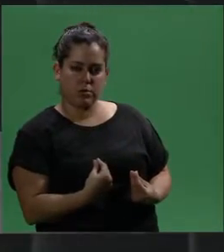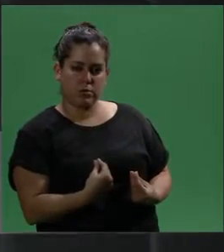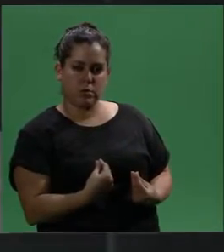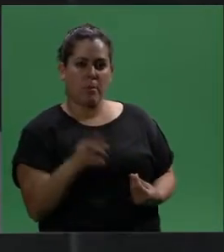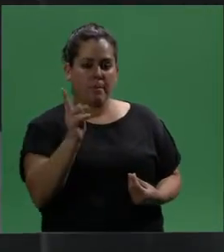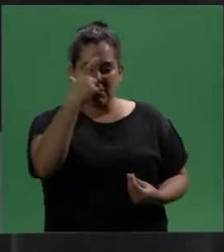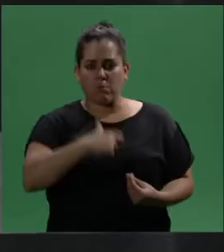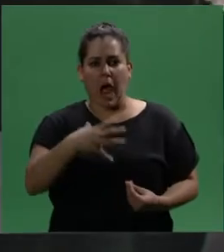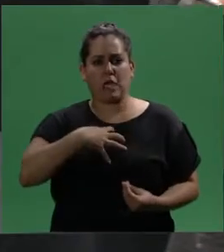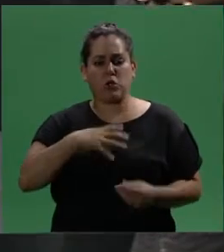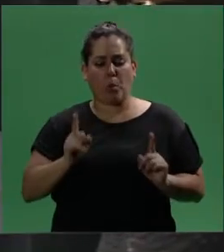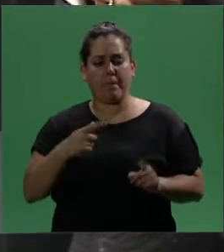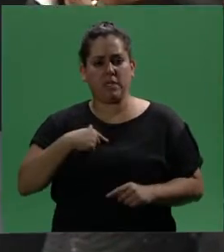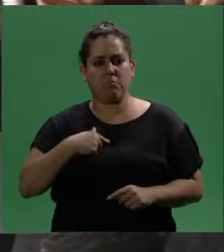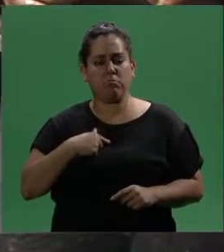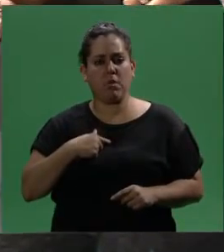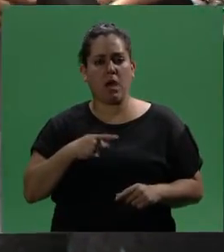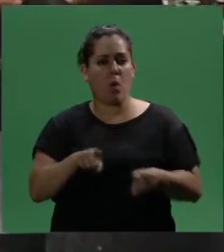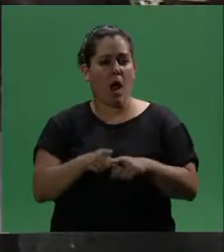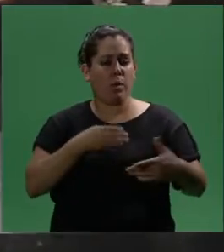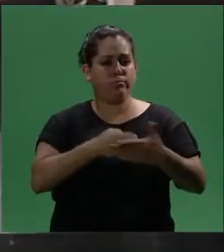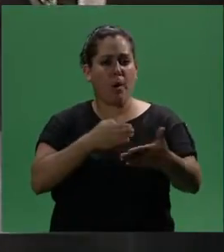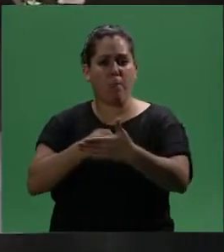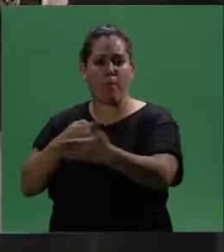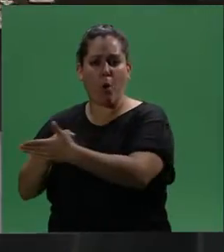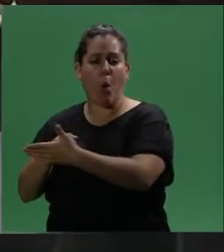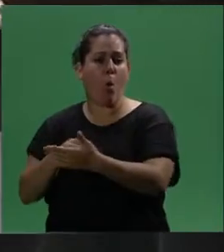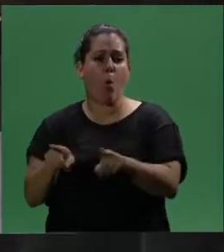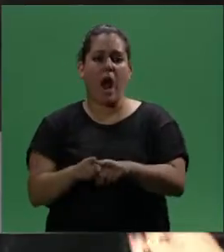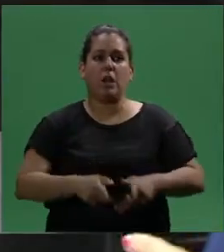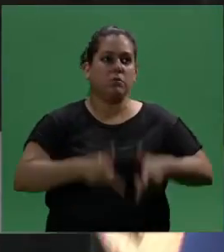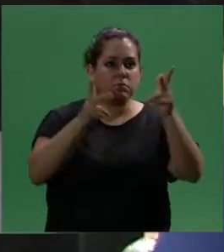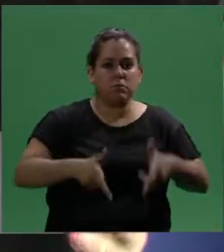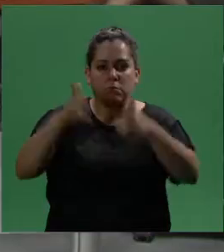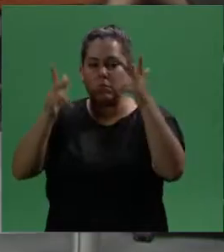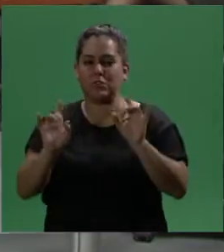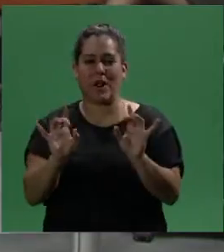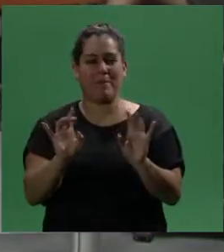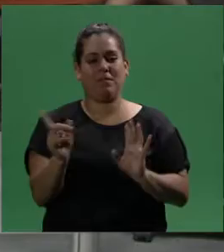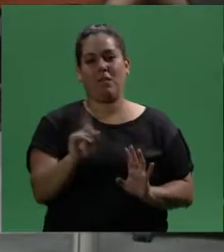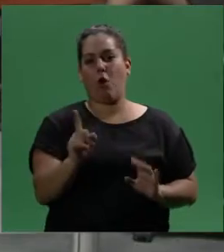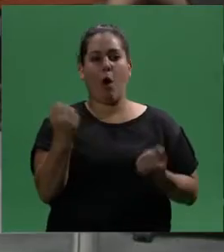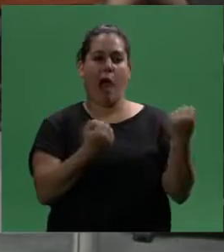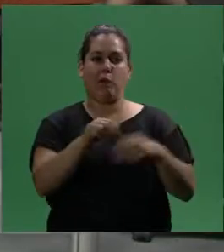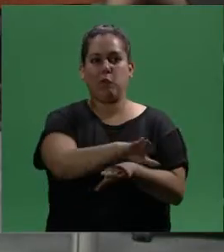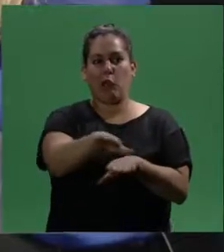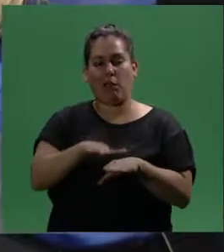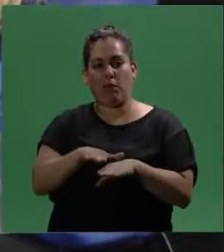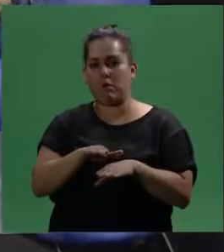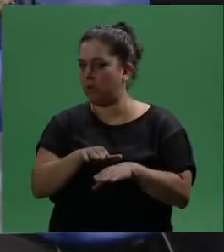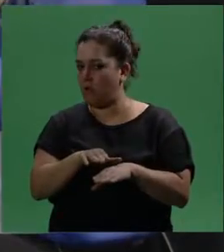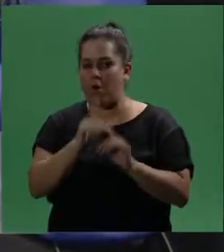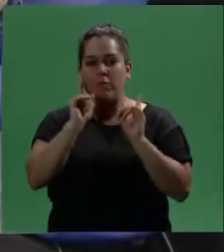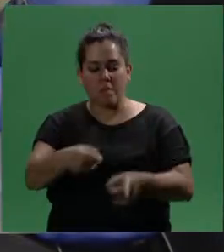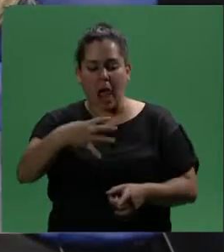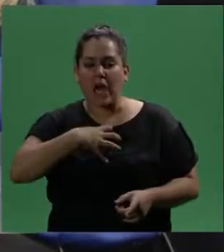cuáles son las propias actitudes que tenemos. Derribar las barreras no solo en materia de construcción y prestar atención cuando estacionas el auto, sino